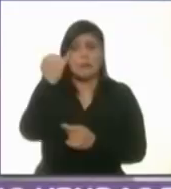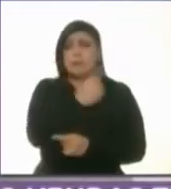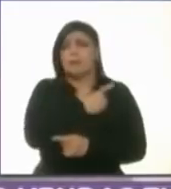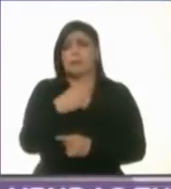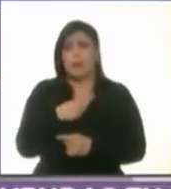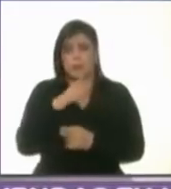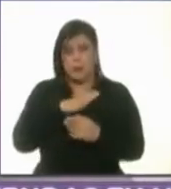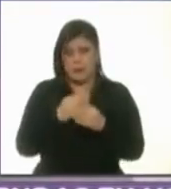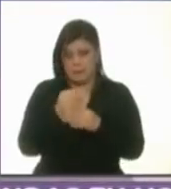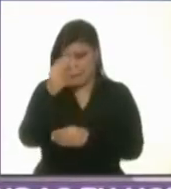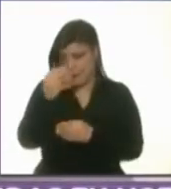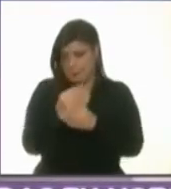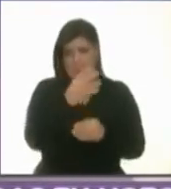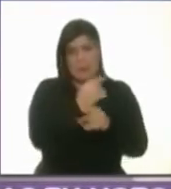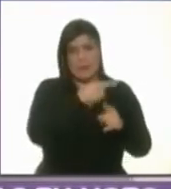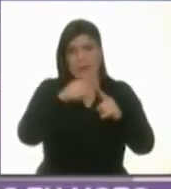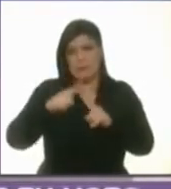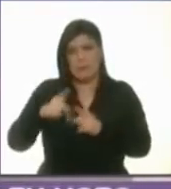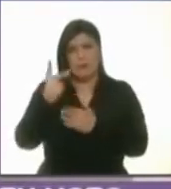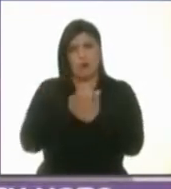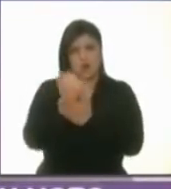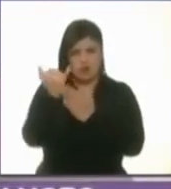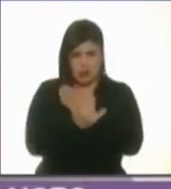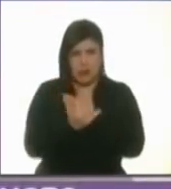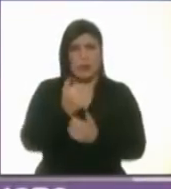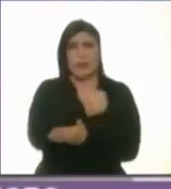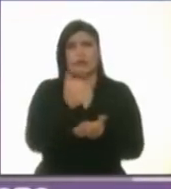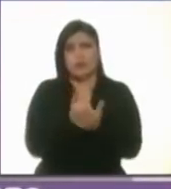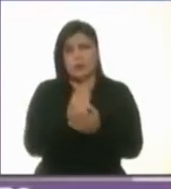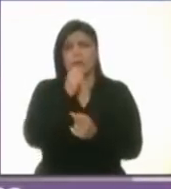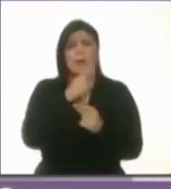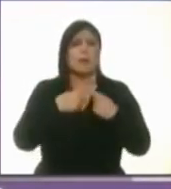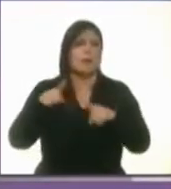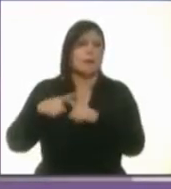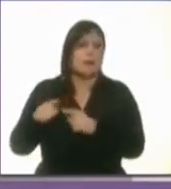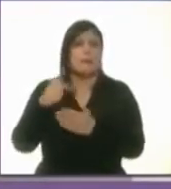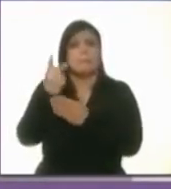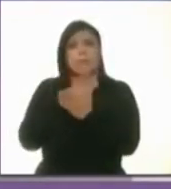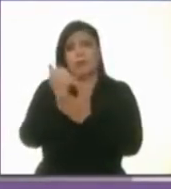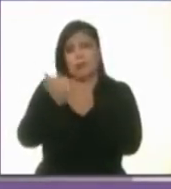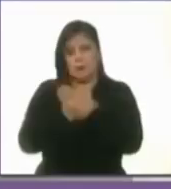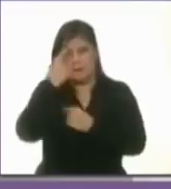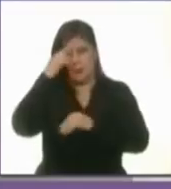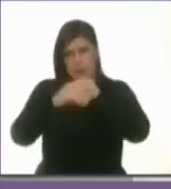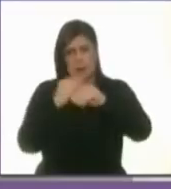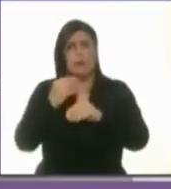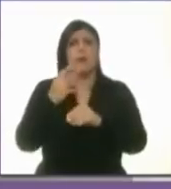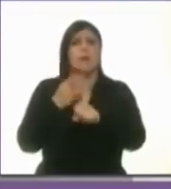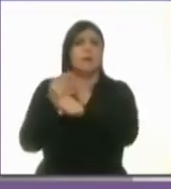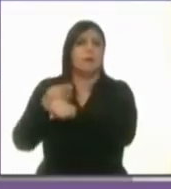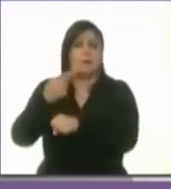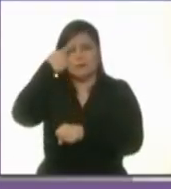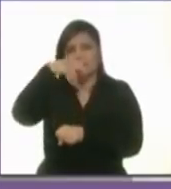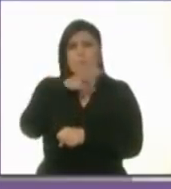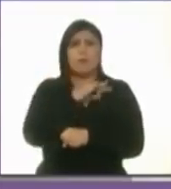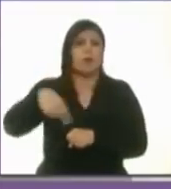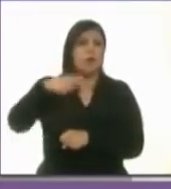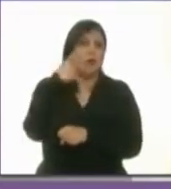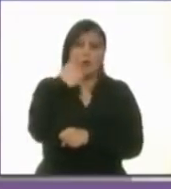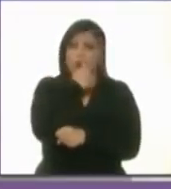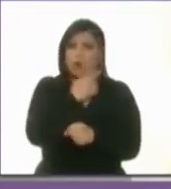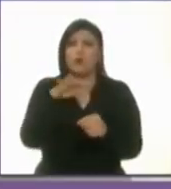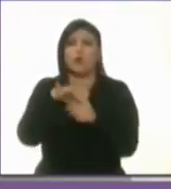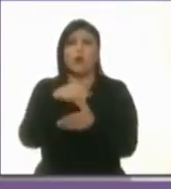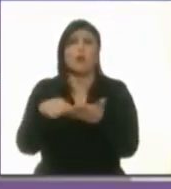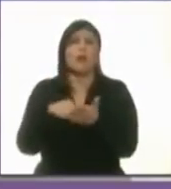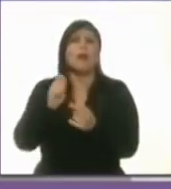los expedientes de cualquier proyecto urbano y de cualquier proyecto de construcción para que los ciudadanos puedan votar directamente los proyectos de